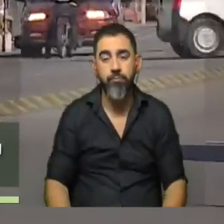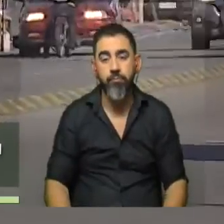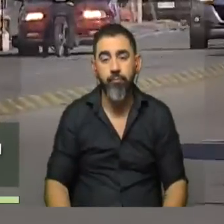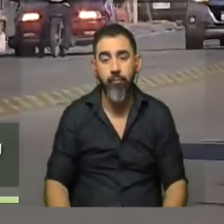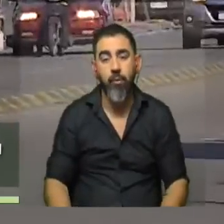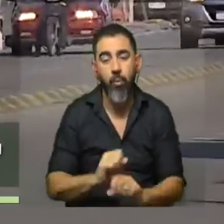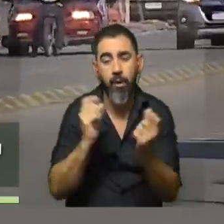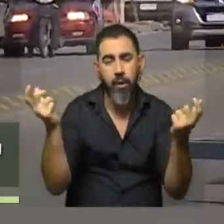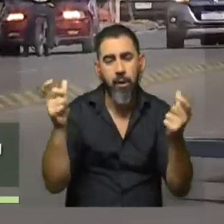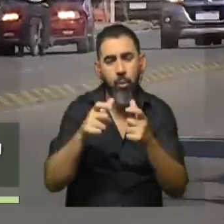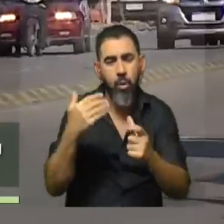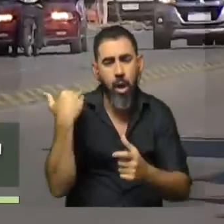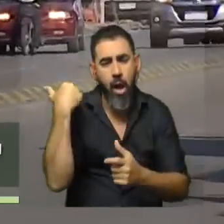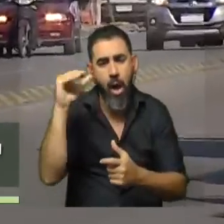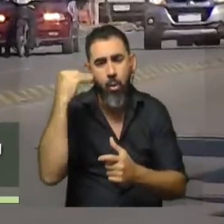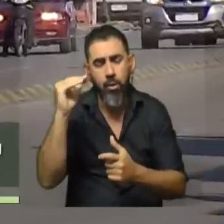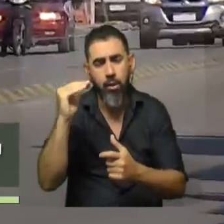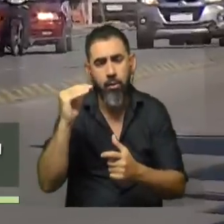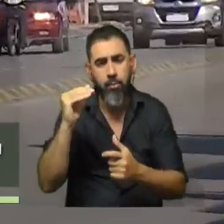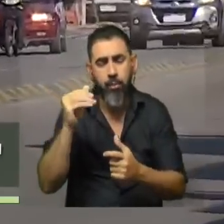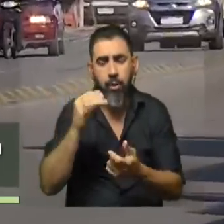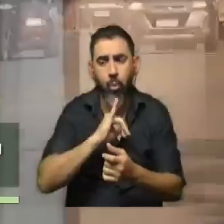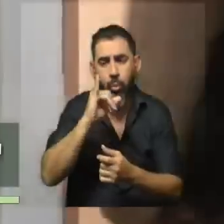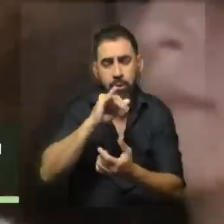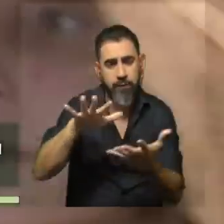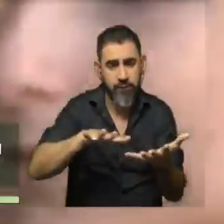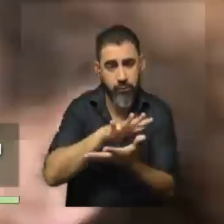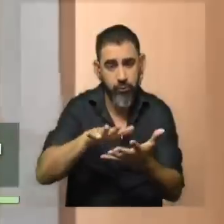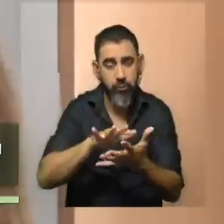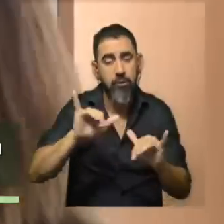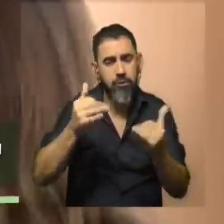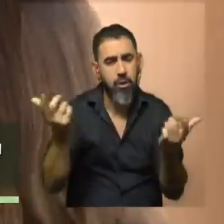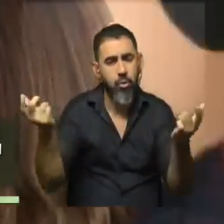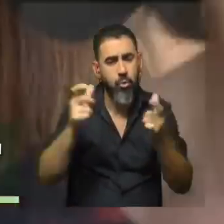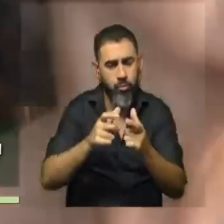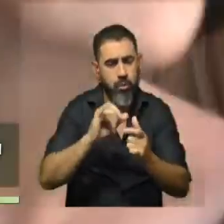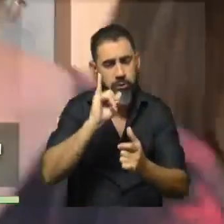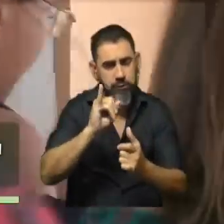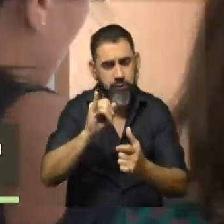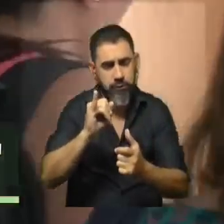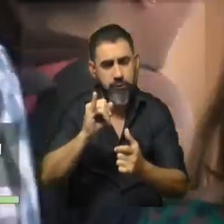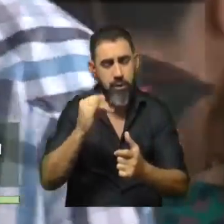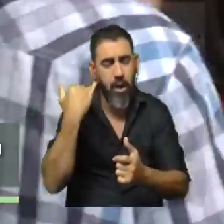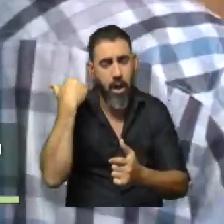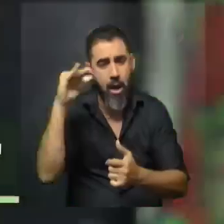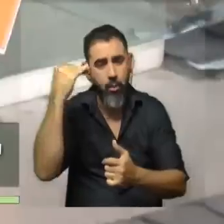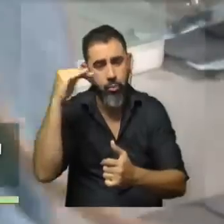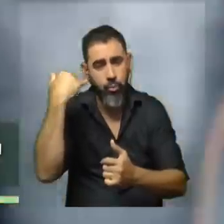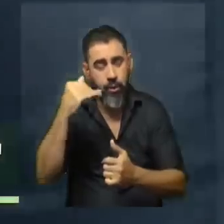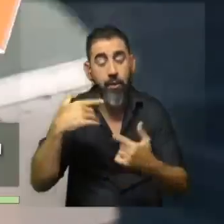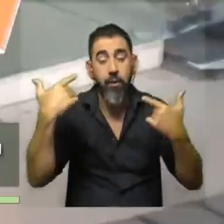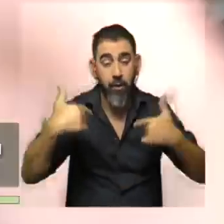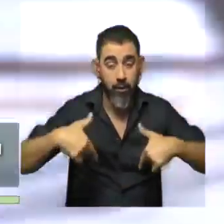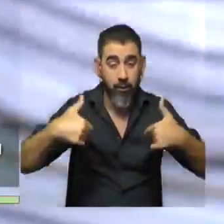reunirse con autoridades de repente para contar y visibilizar esta situación? Bueno, nosotros nos reunimos periódicamente con, con las autoridades, con la